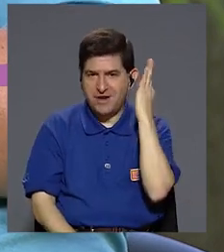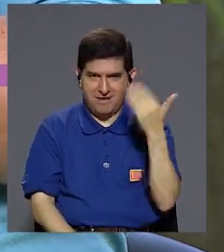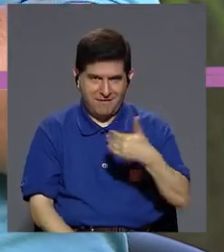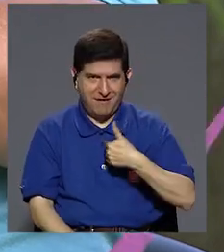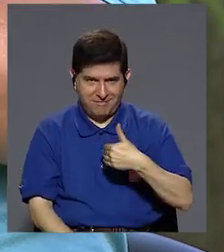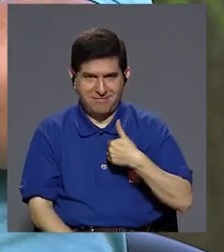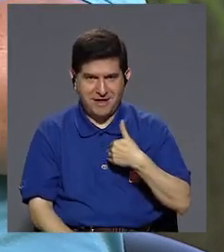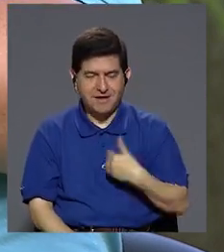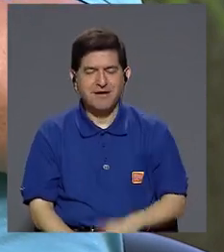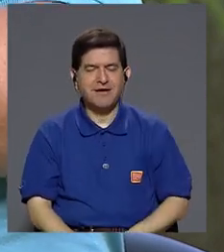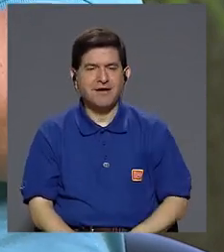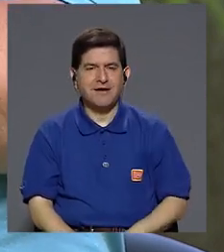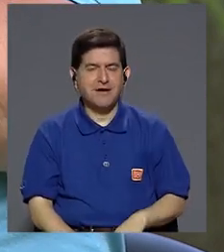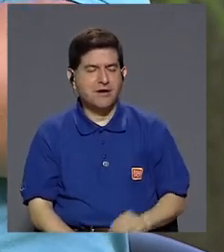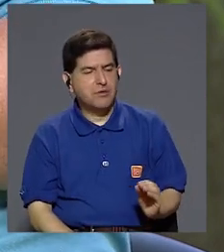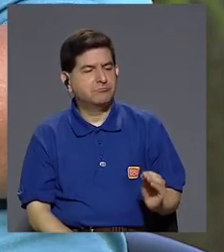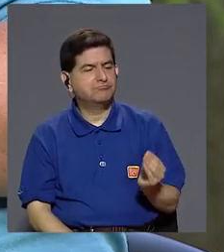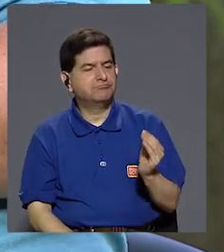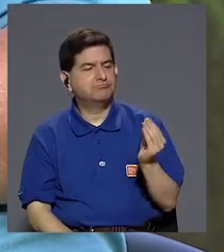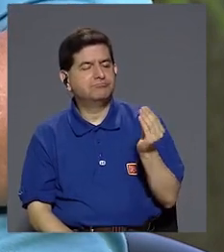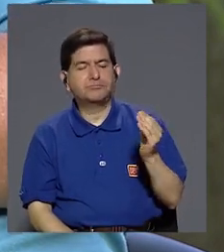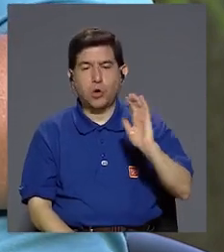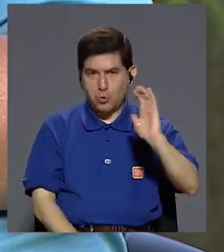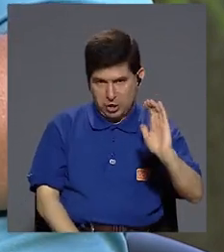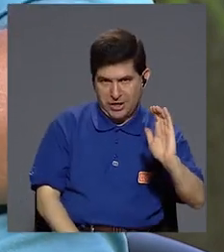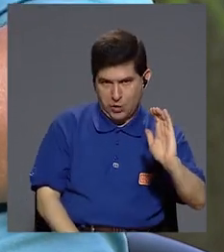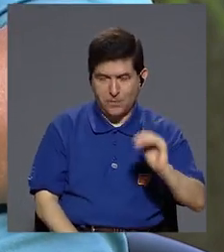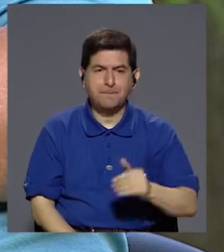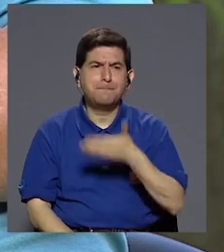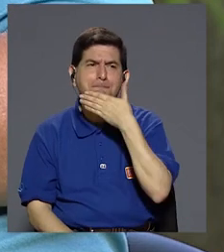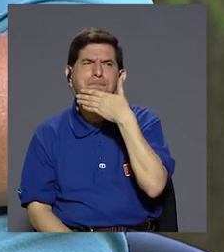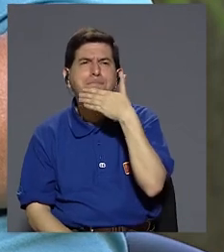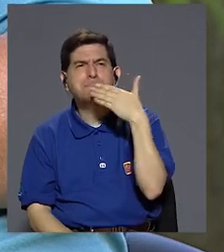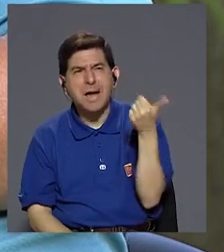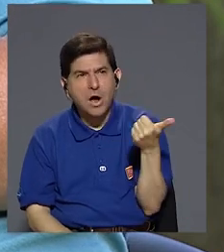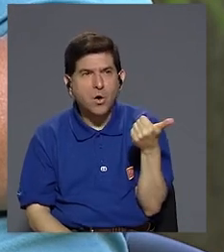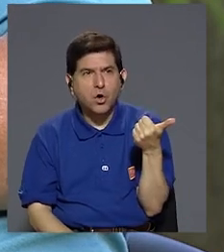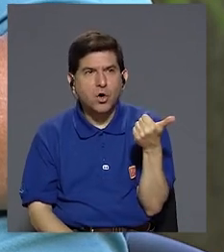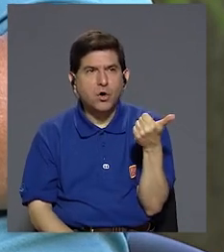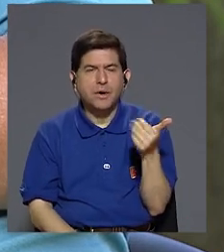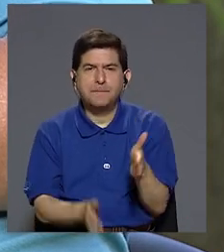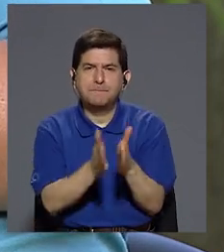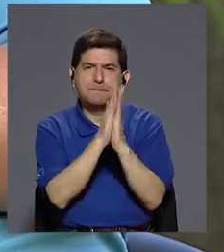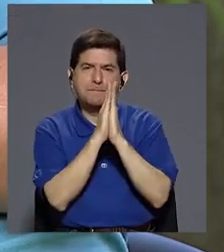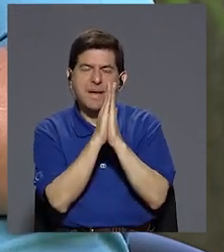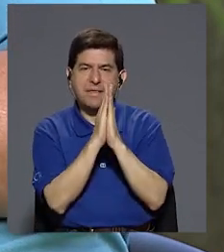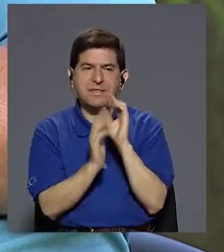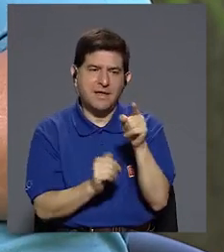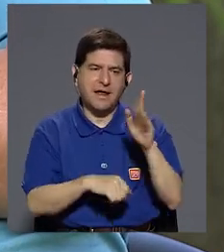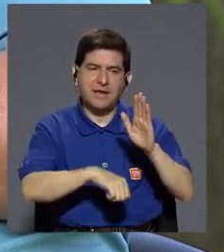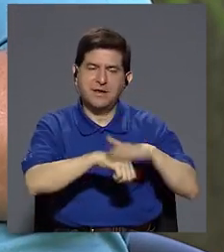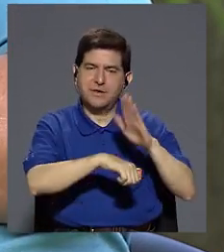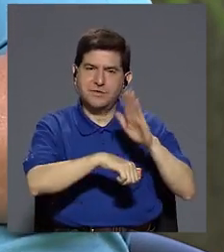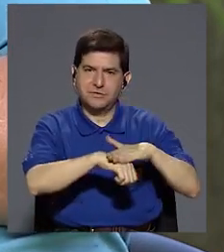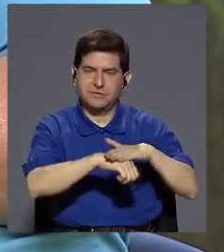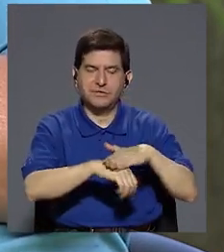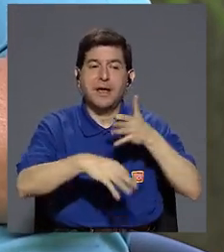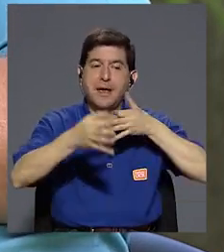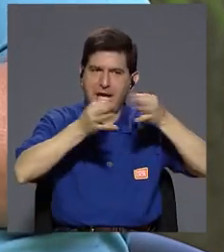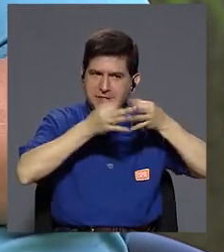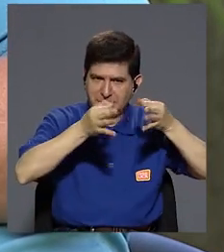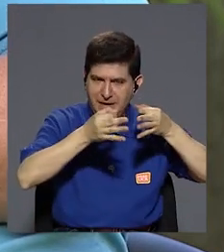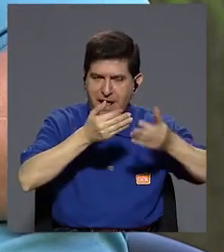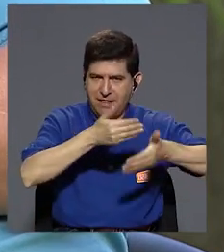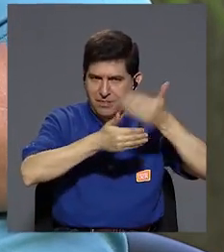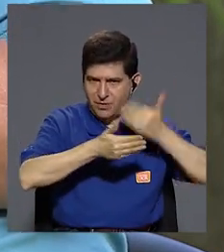tienen, ya están en la infancia, en el periodo de la infancia, lo mejor es pedirles el permiso explícito y